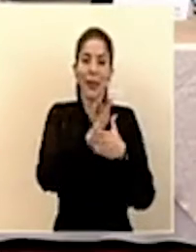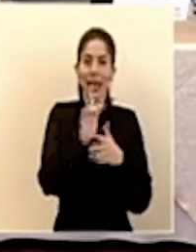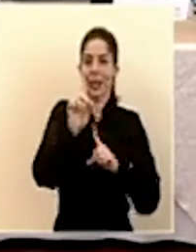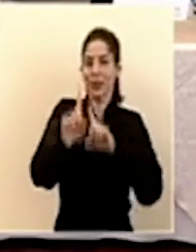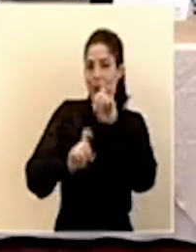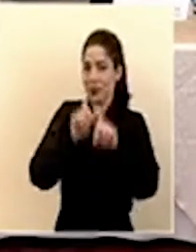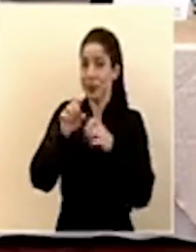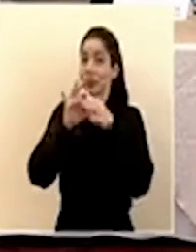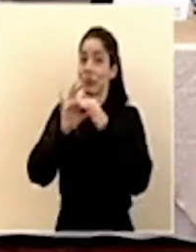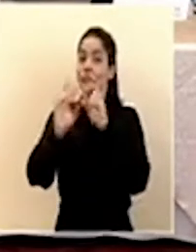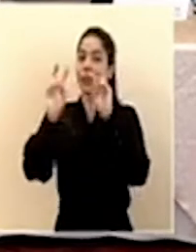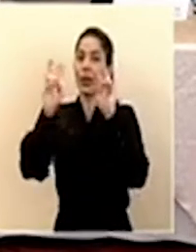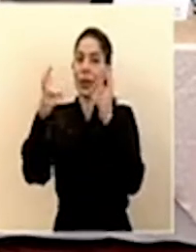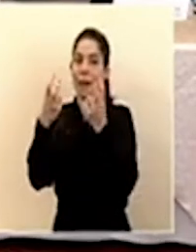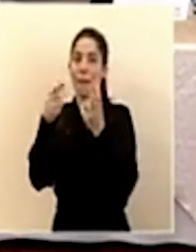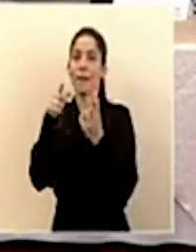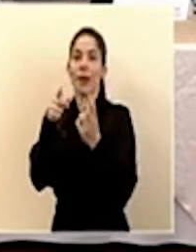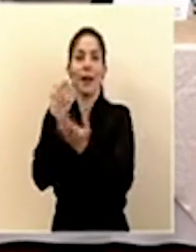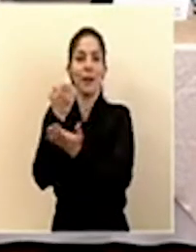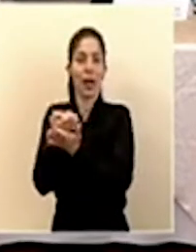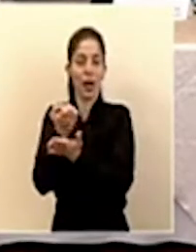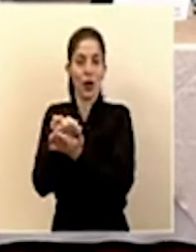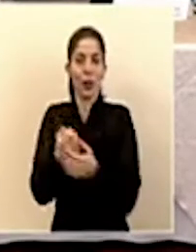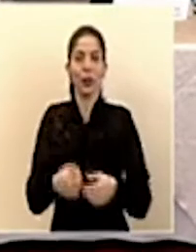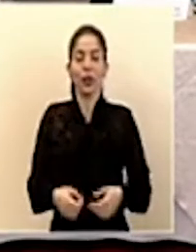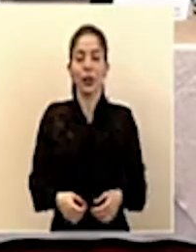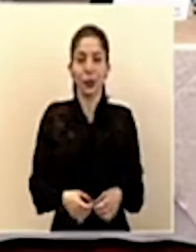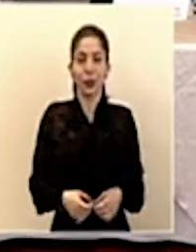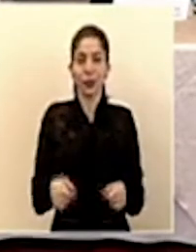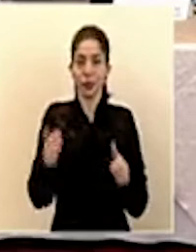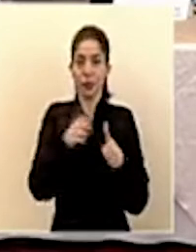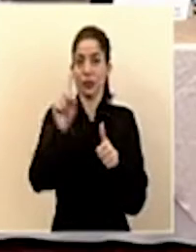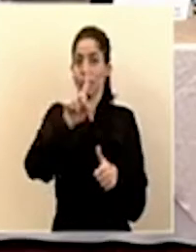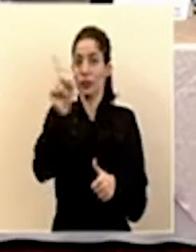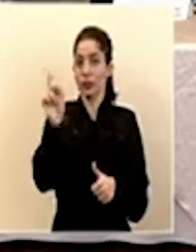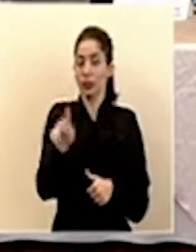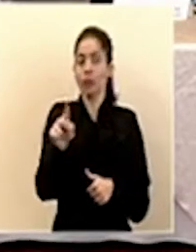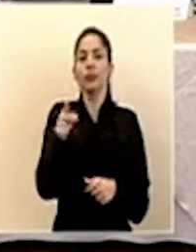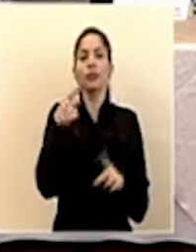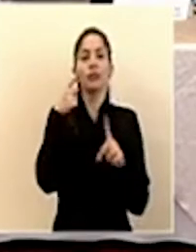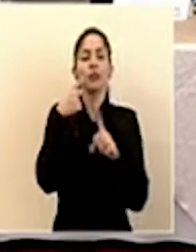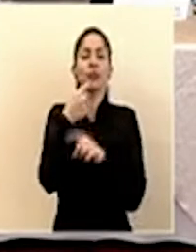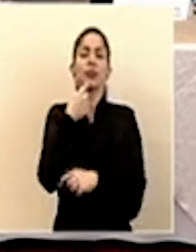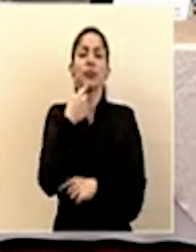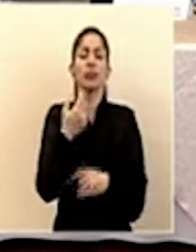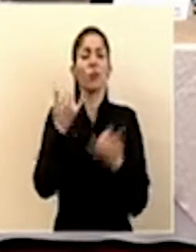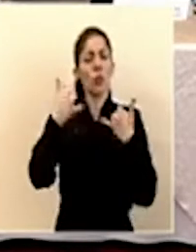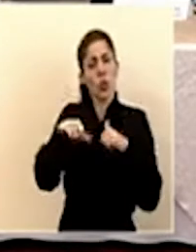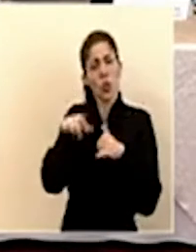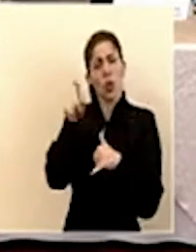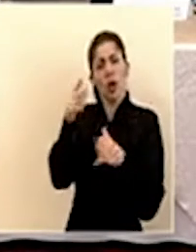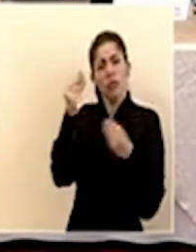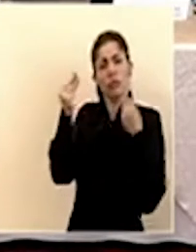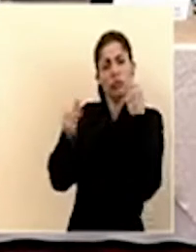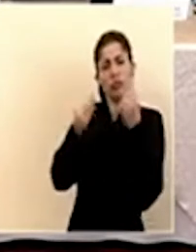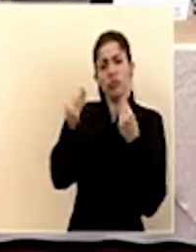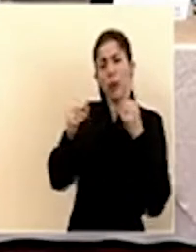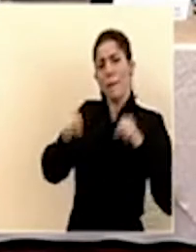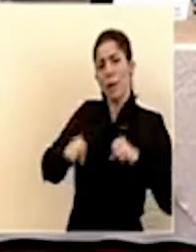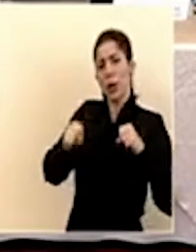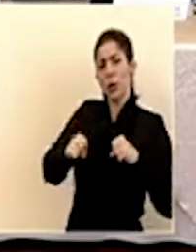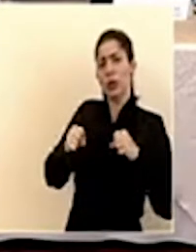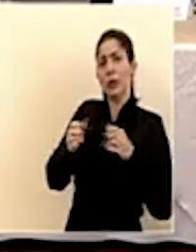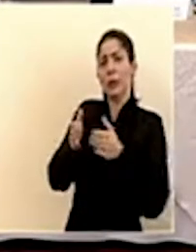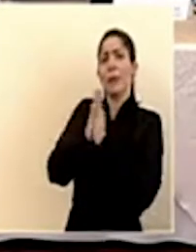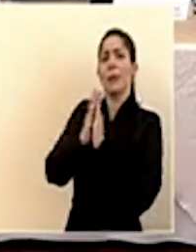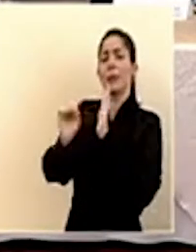consultas en relación al tema económico. La primera consulta sería, ¿se sigue valorando la posibilidad de pedirle al